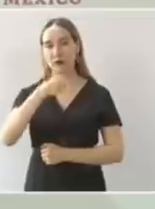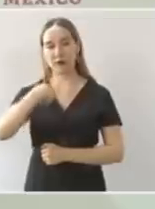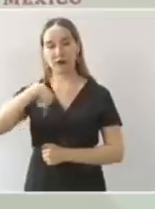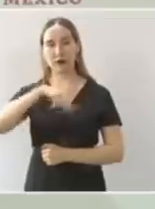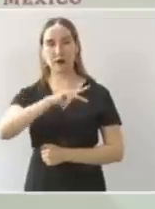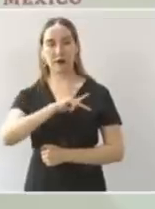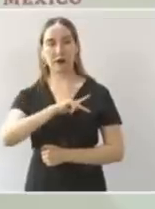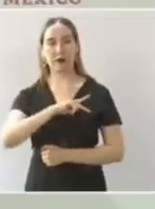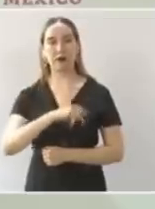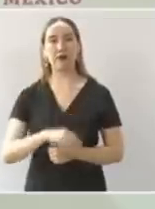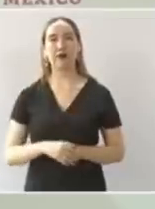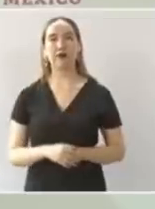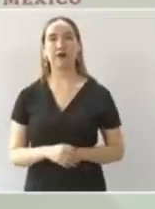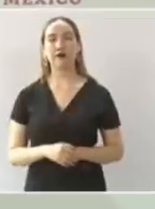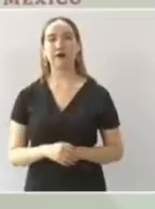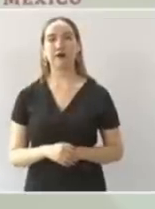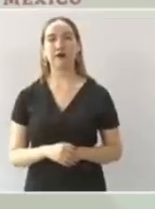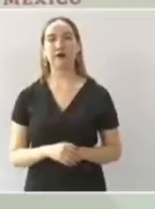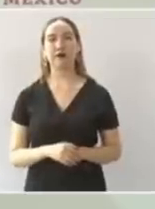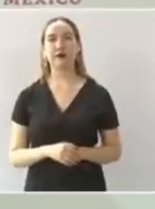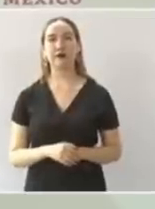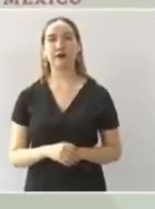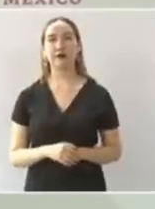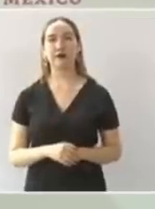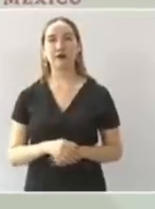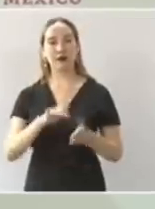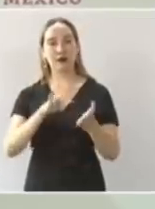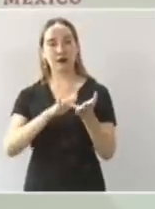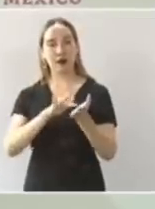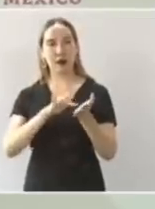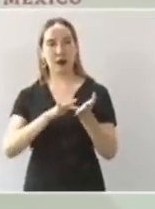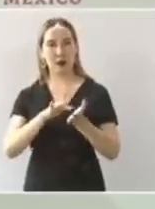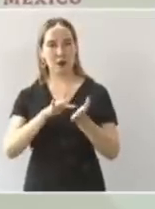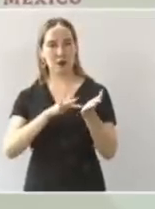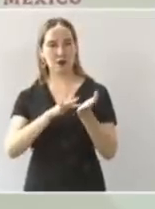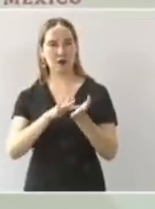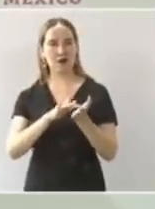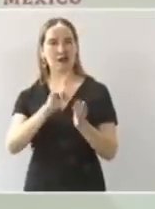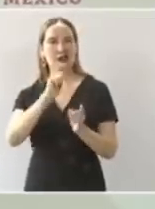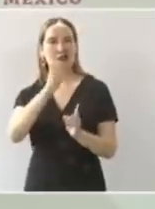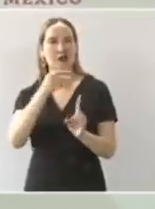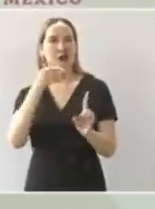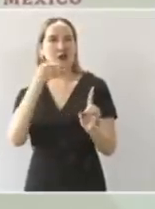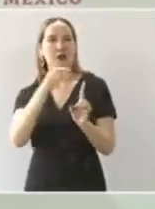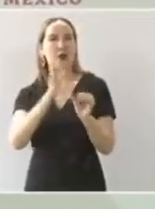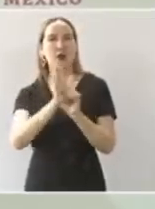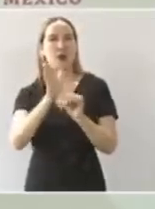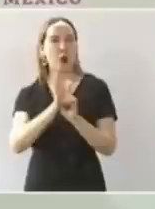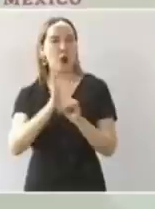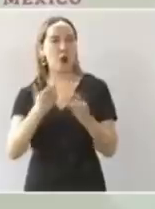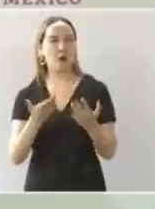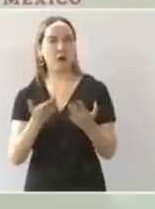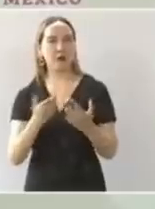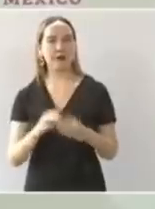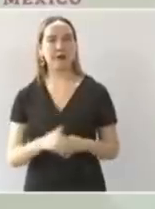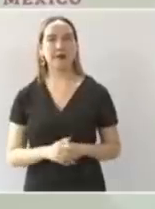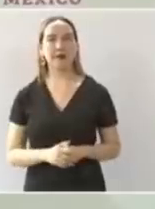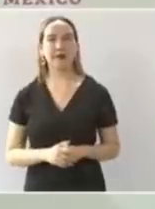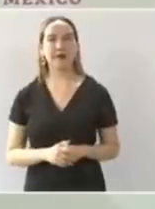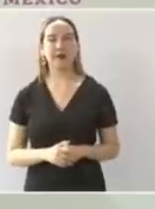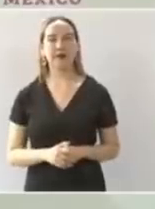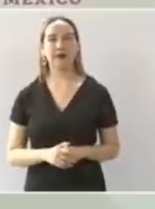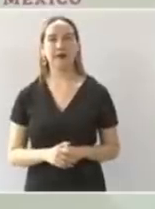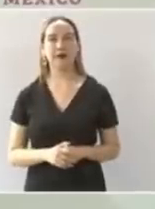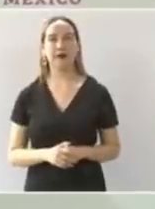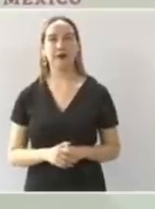la escuela es de nosotros en que consiste ese programa en que a la sociedad de